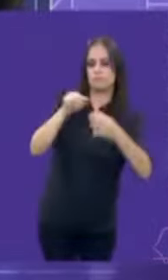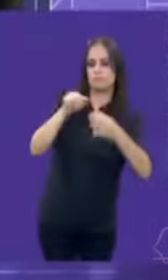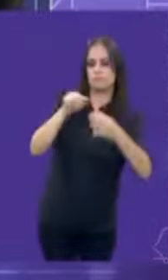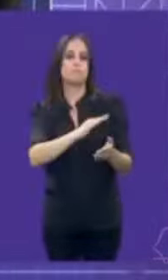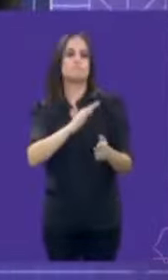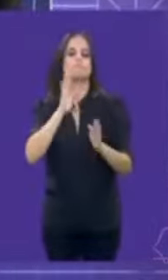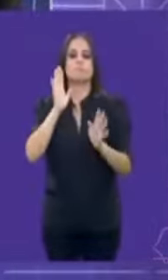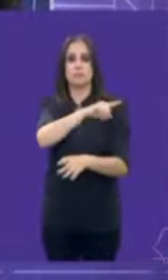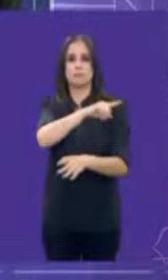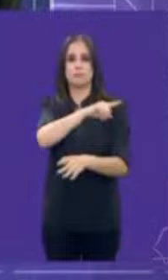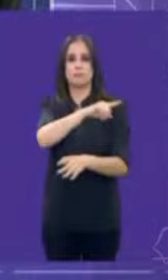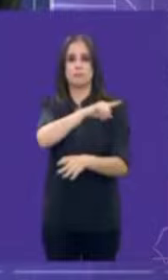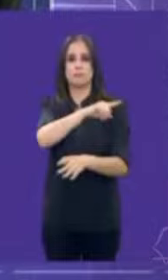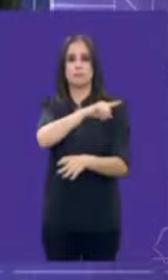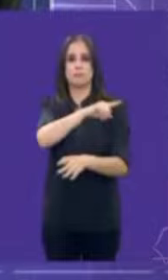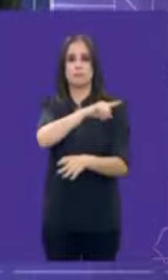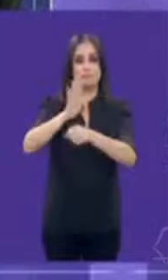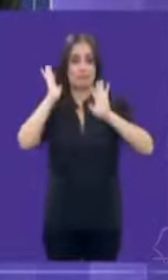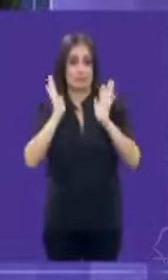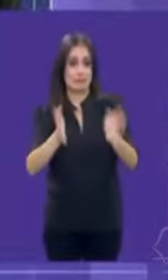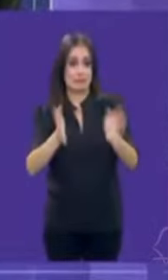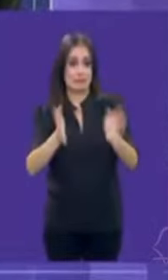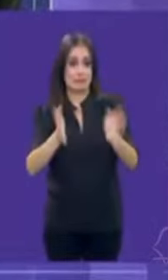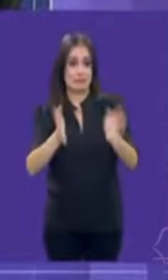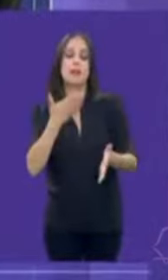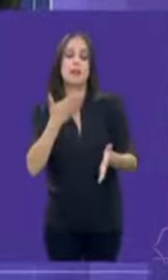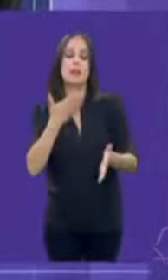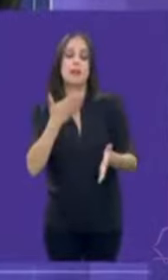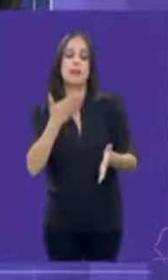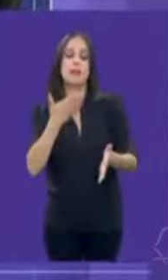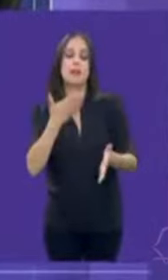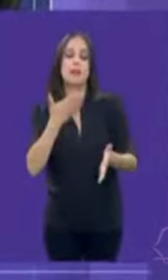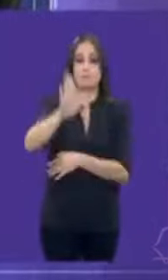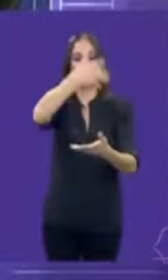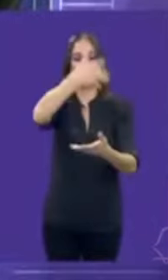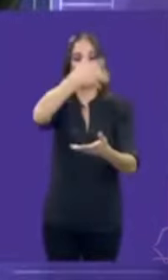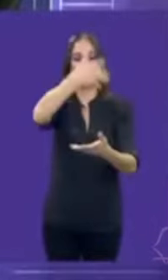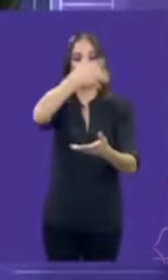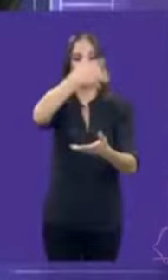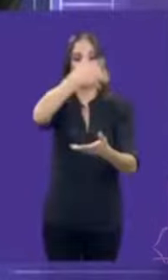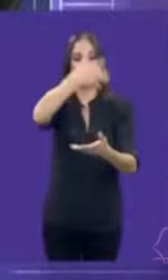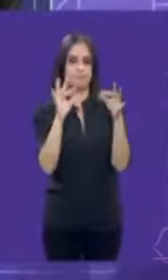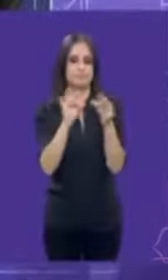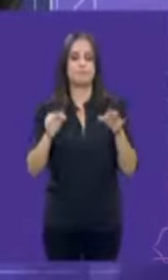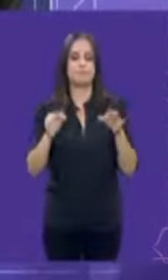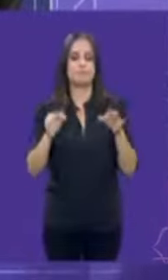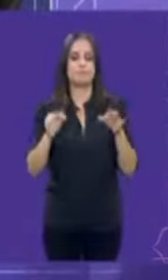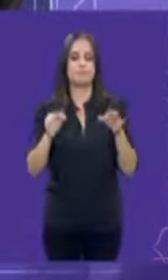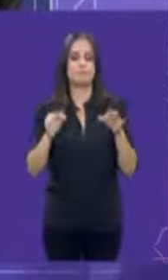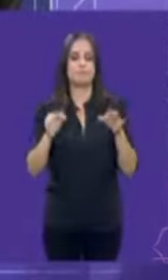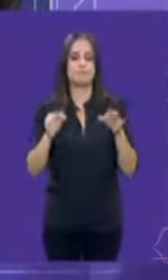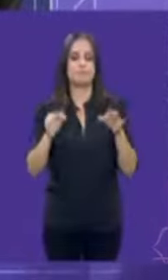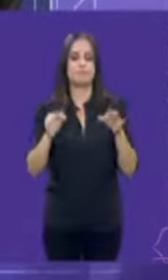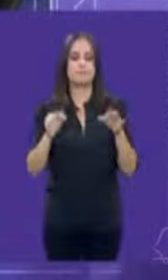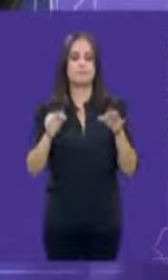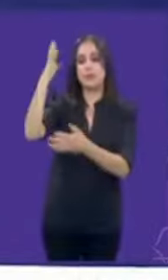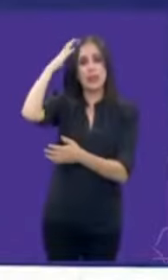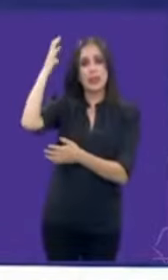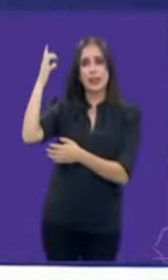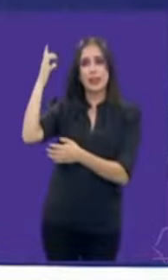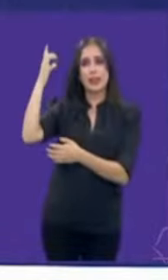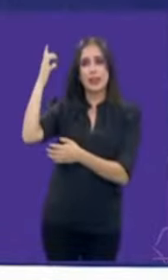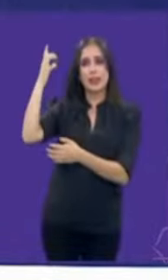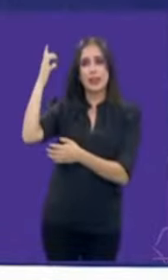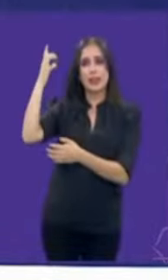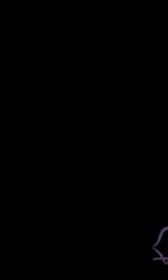a levantar la mano. El primero en levantarla fue Santiago Taboada. Tiene la palabra. Clara Salomón, si algo de lo que